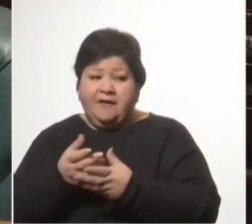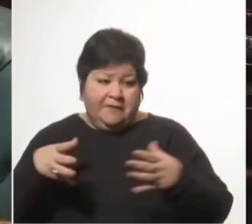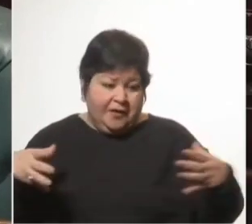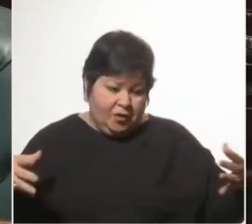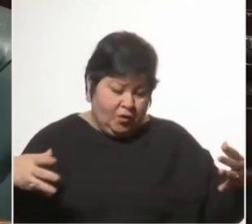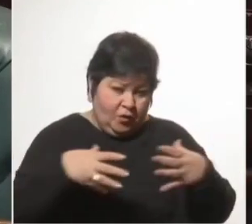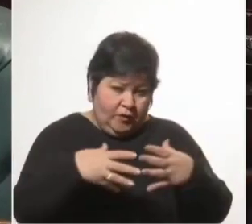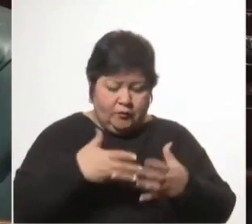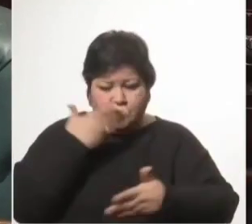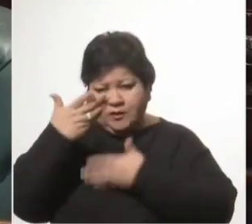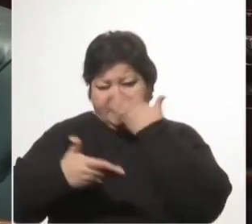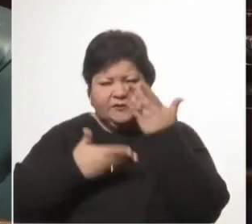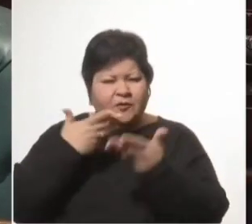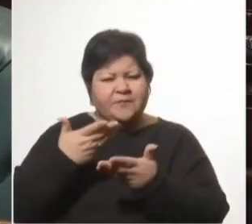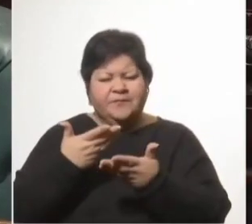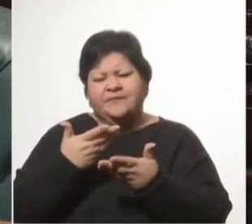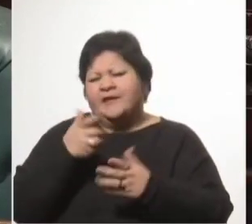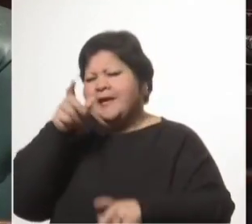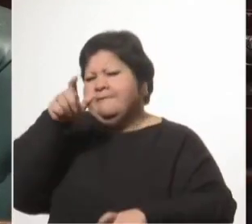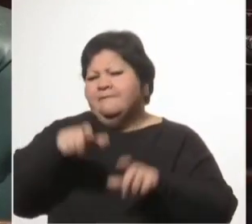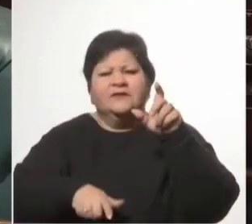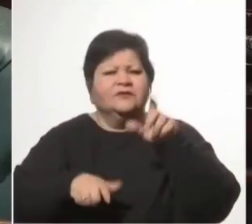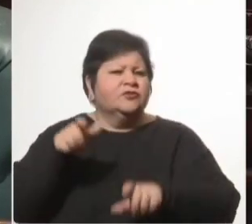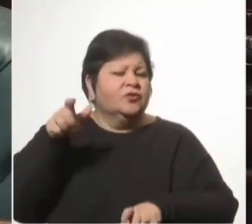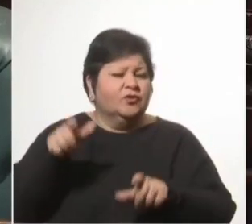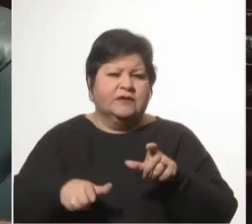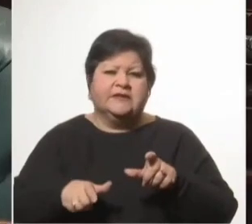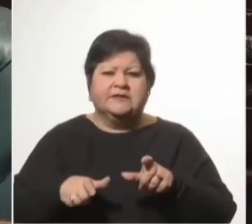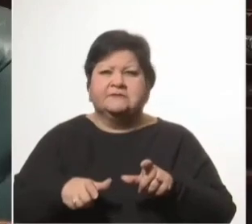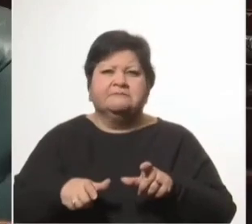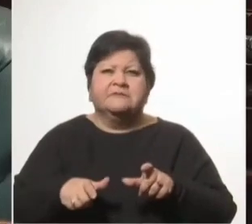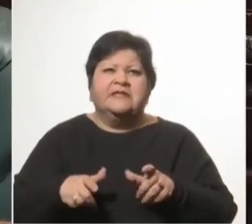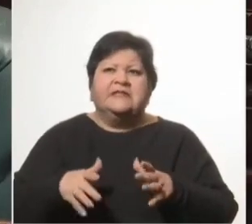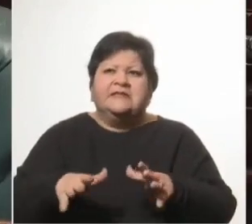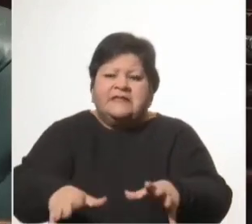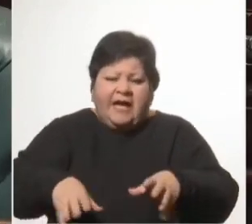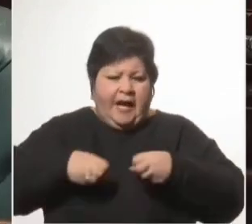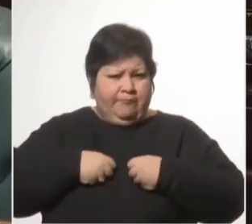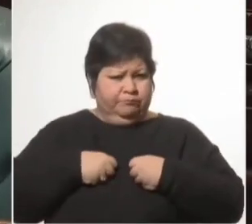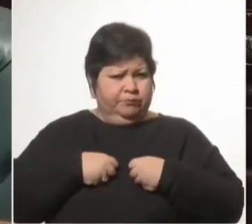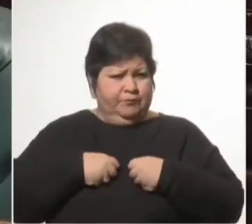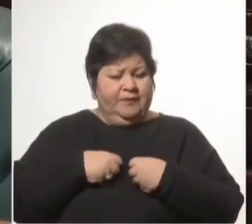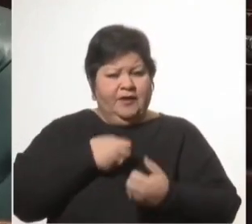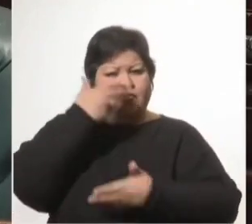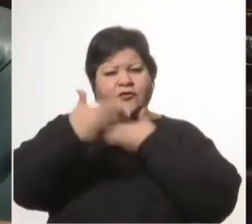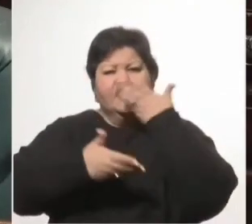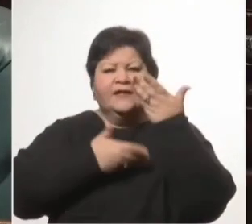gente la transformó en un himno que resonó como un canto de resistencia en cada barrio.